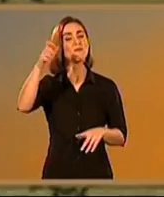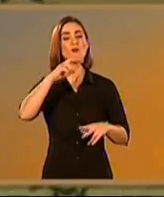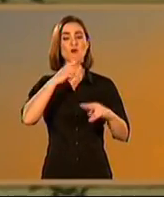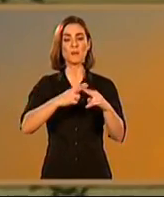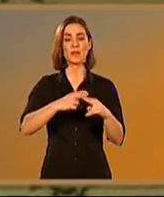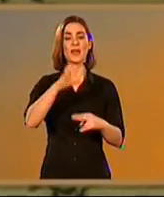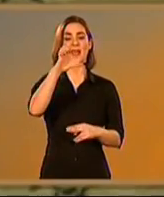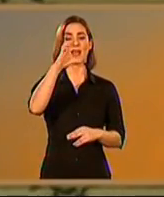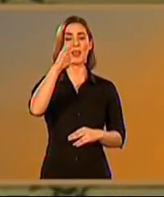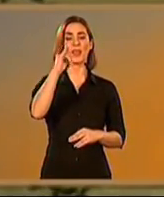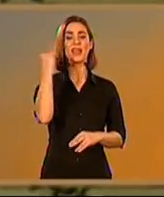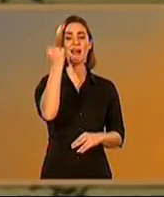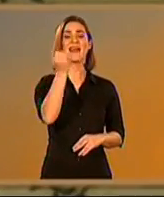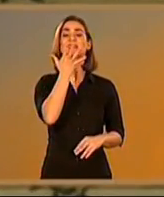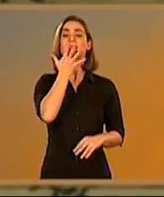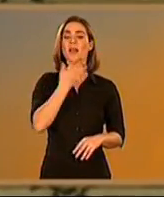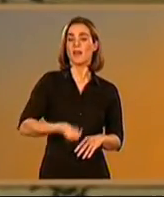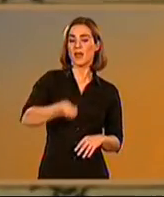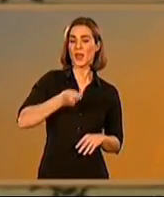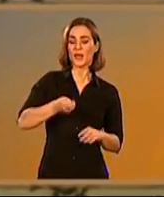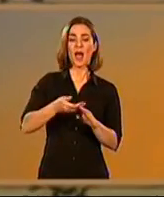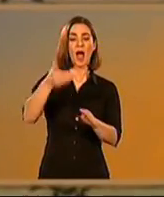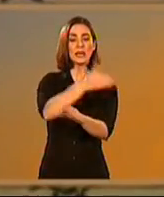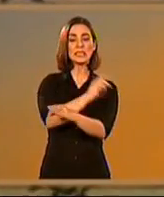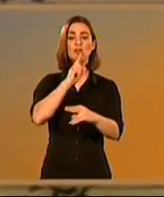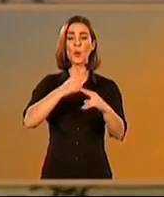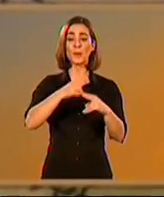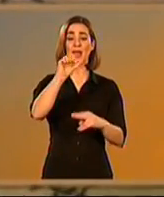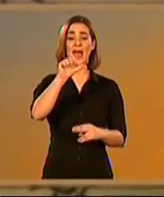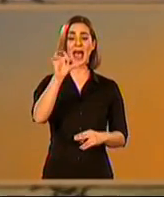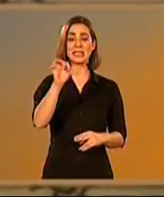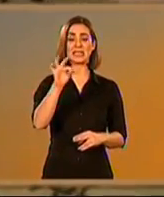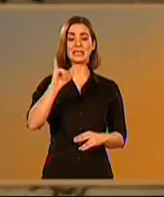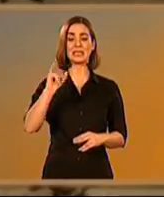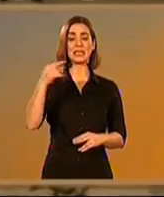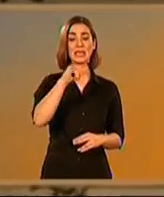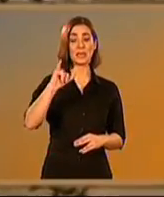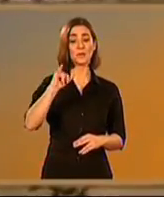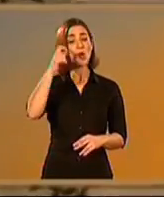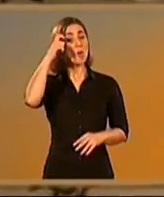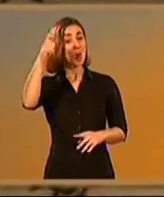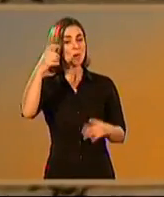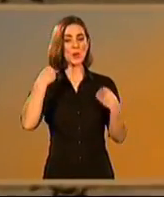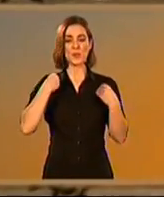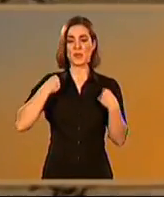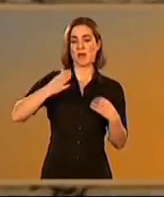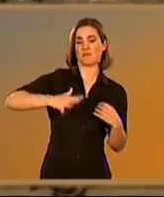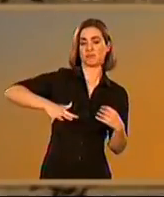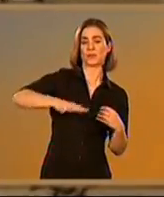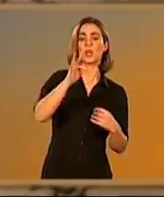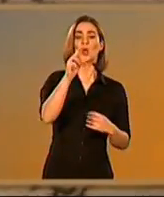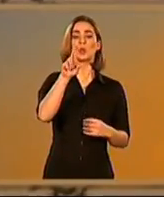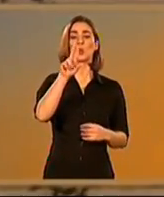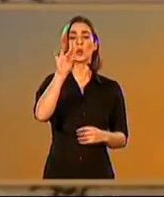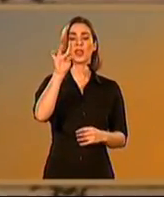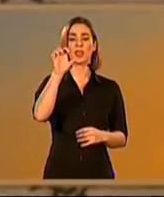Dejando atrás la Luisiana llegamos a Écija, poblado turguetano de Cabañas, que conoció todo su esplendor con la llegada de los